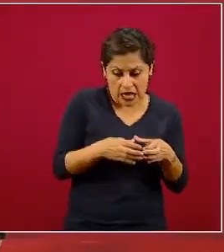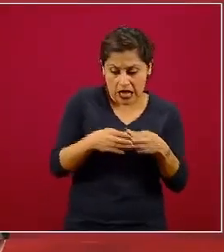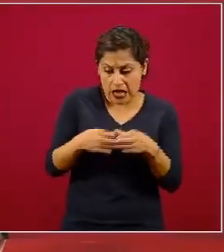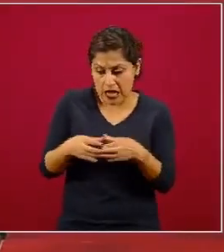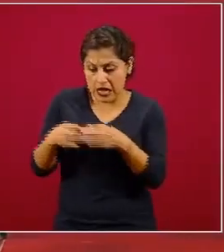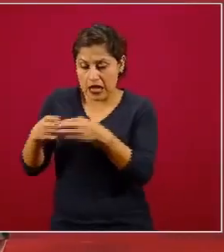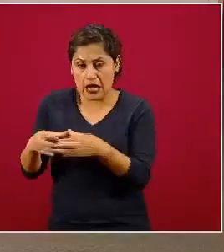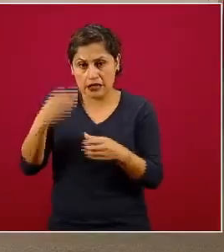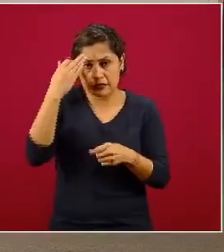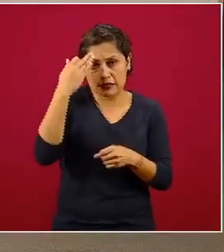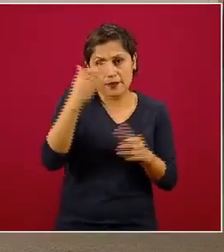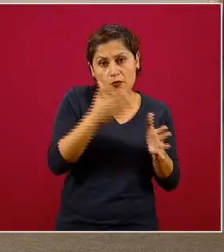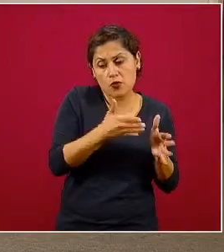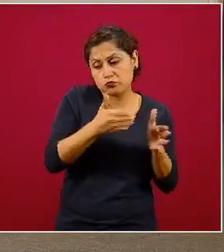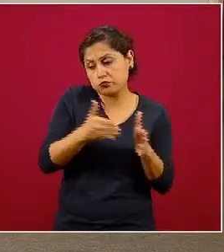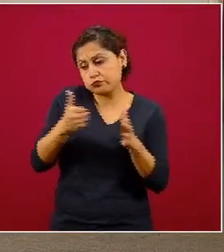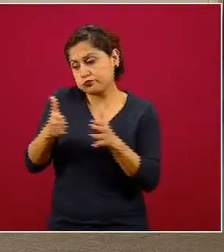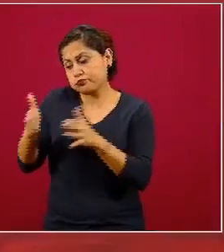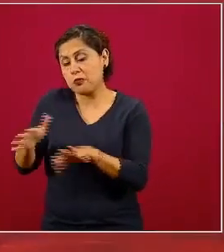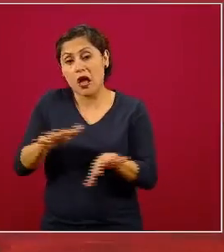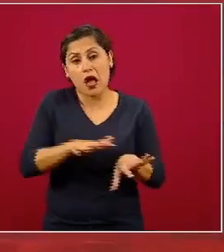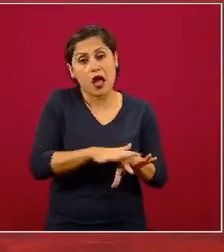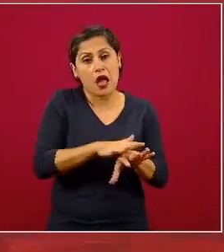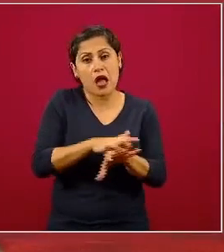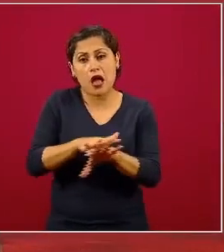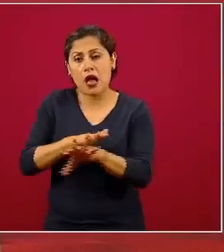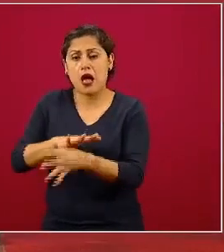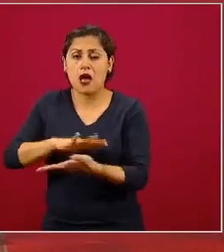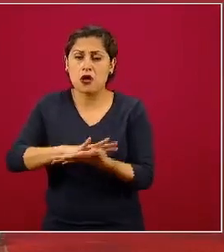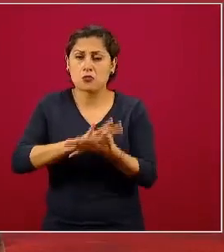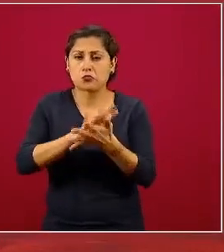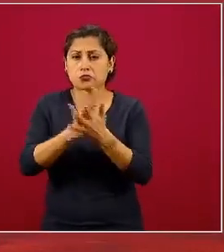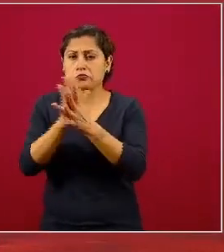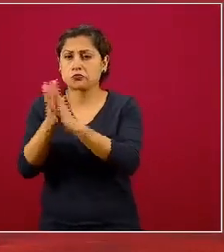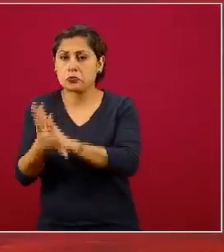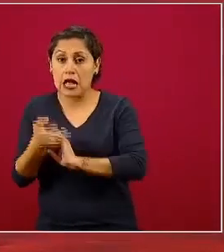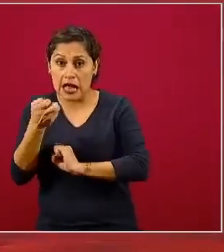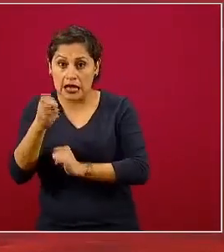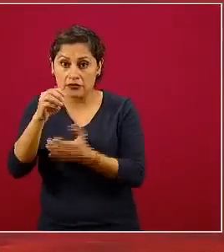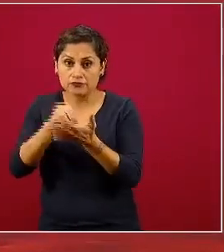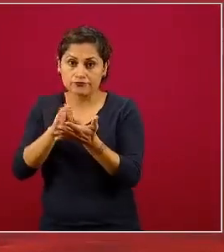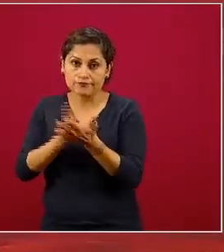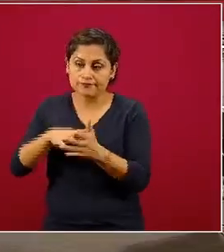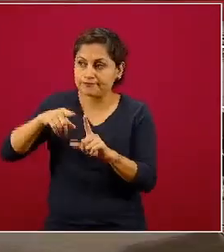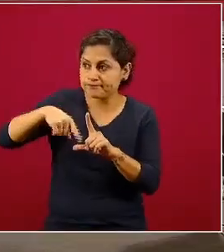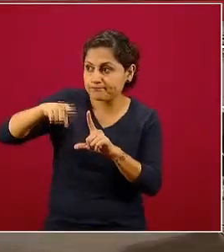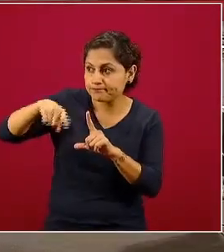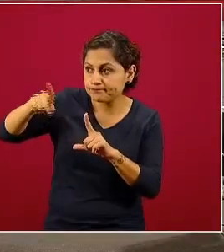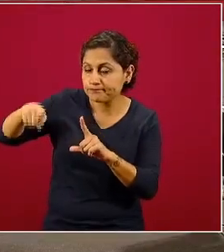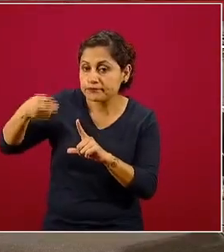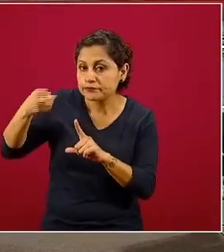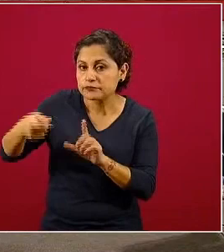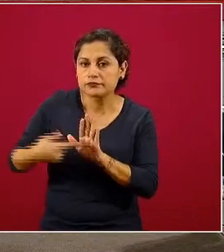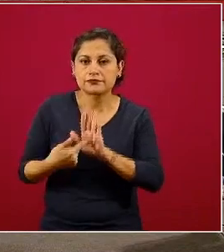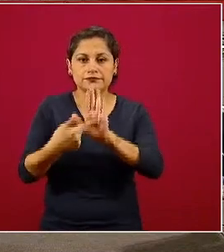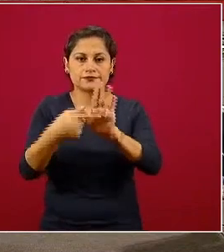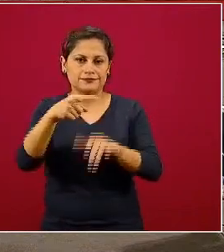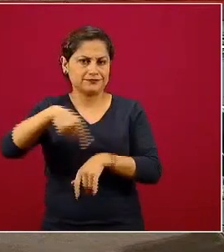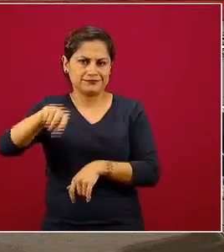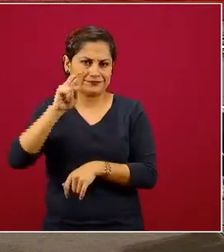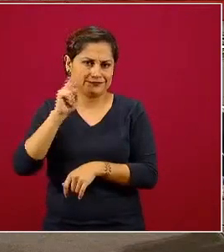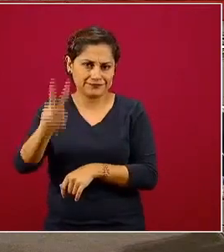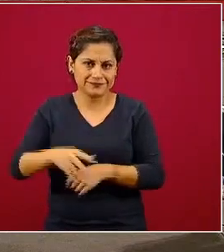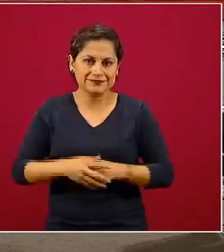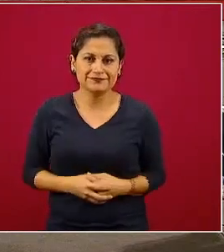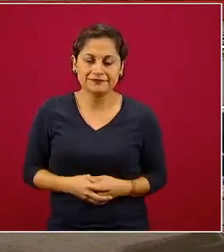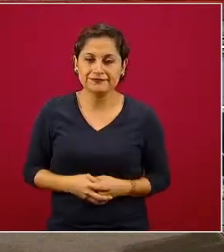al otro, al otro, al otro y eso se va graficando, se va analizando y es lo que resulta en el producto que ustedes conocen. Muchas